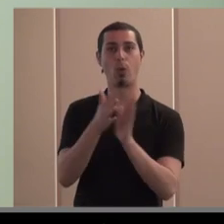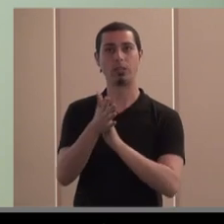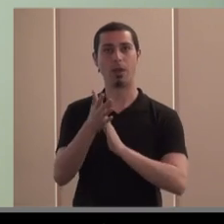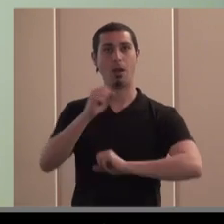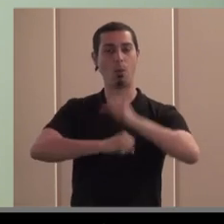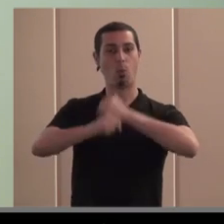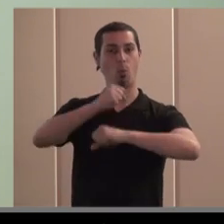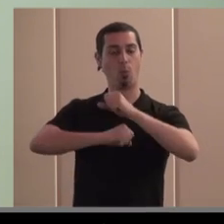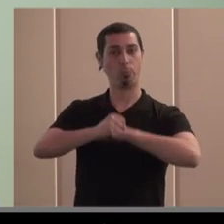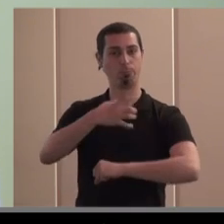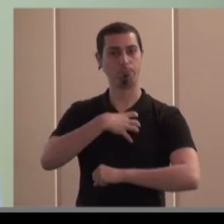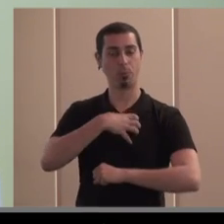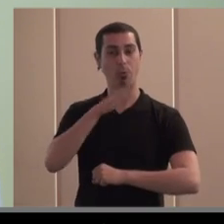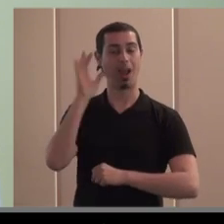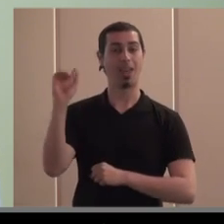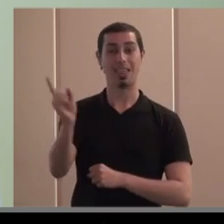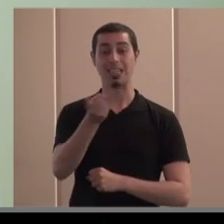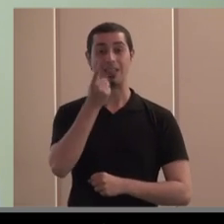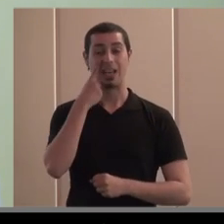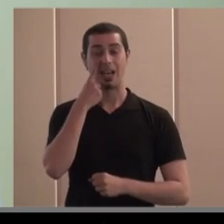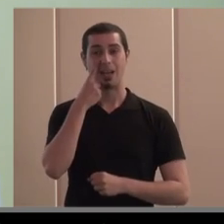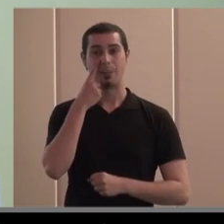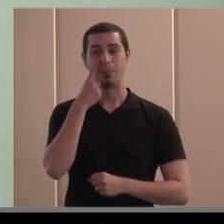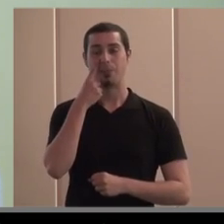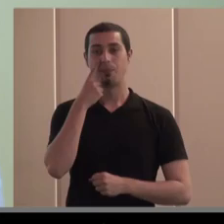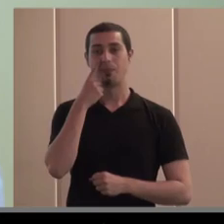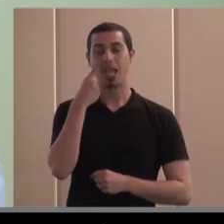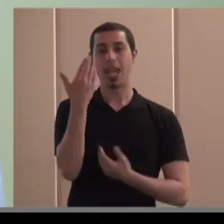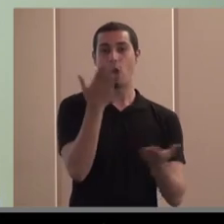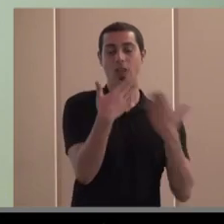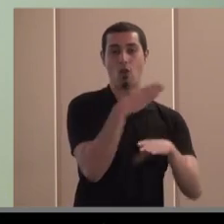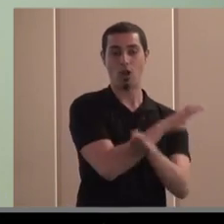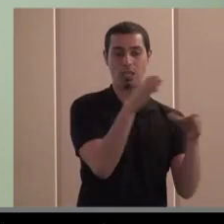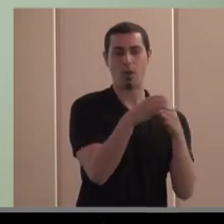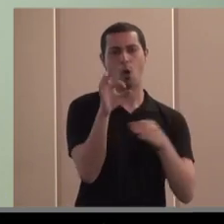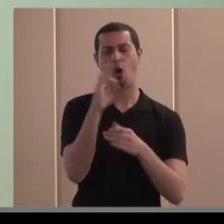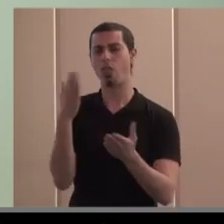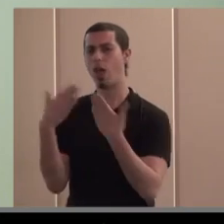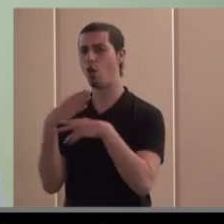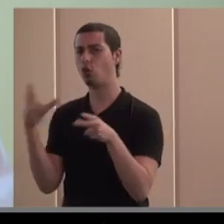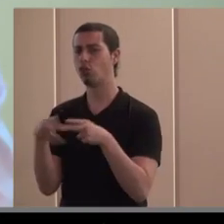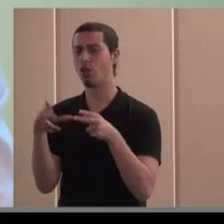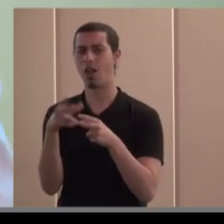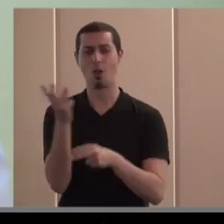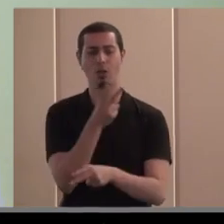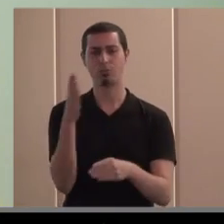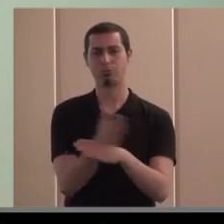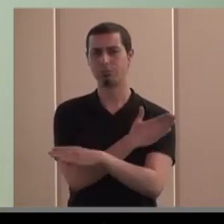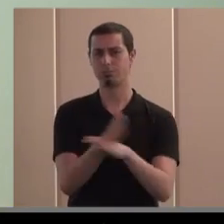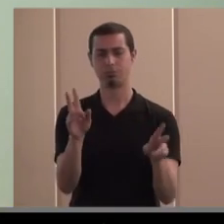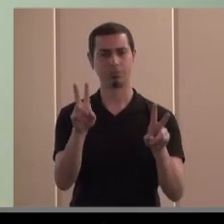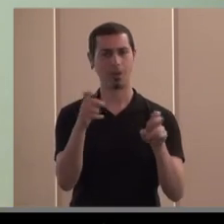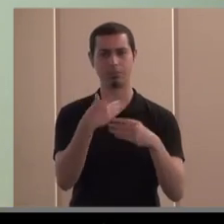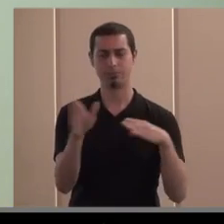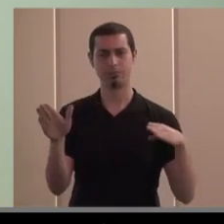en el sentido de identificar negociación colectiva con diálogo social cuando son temas diferentes es